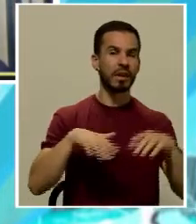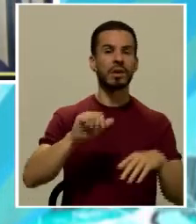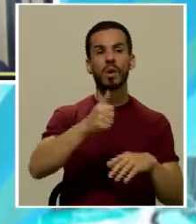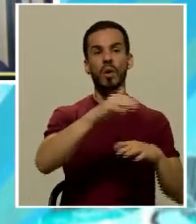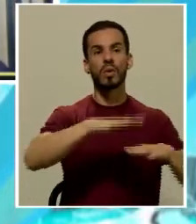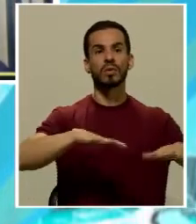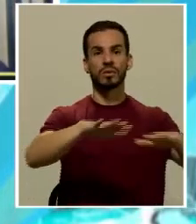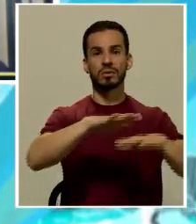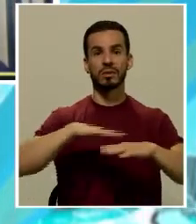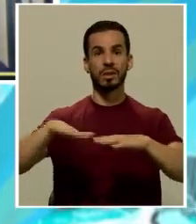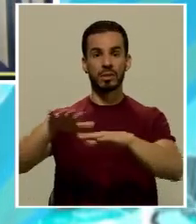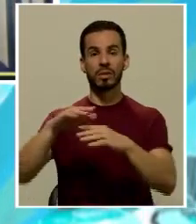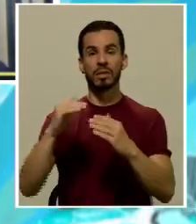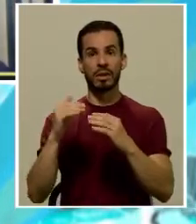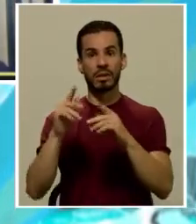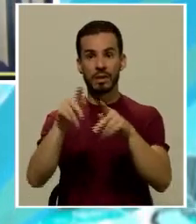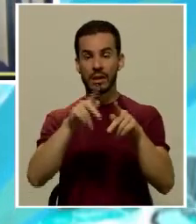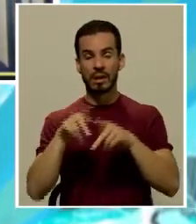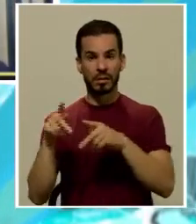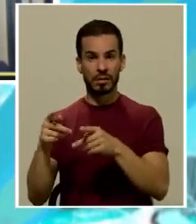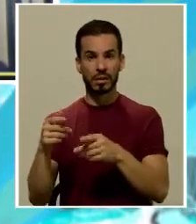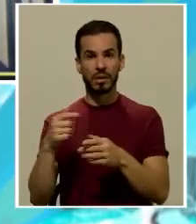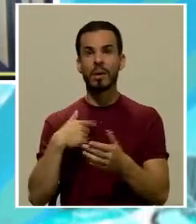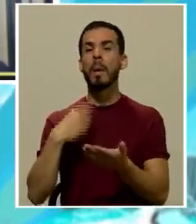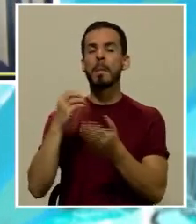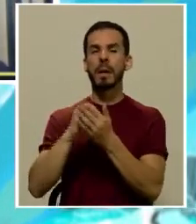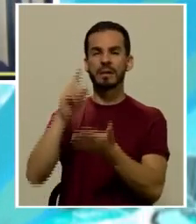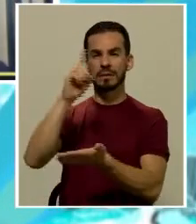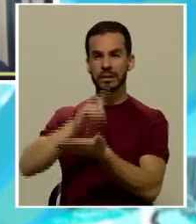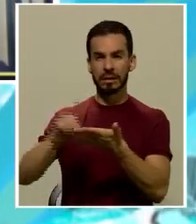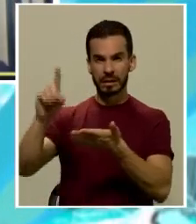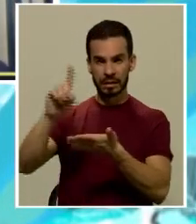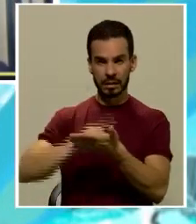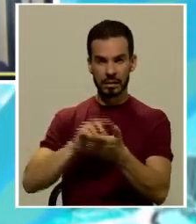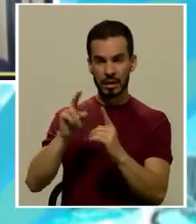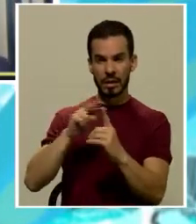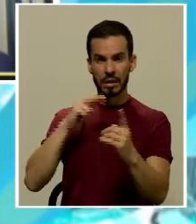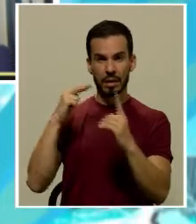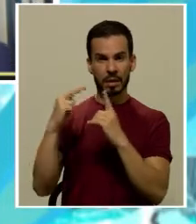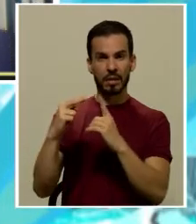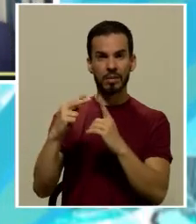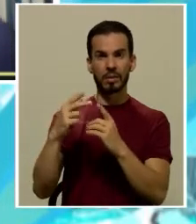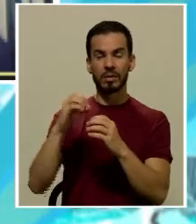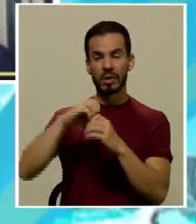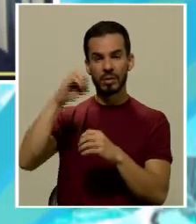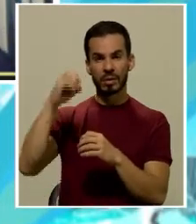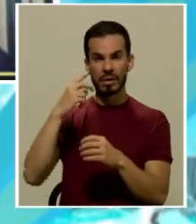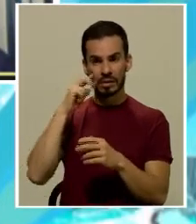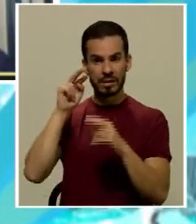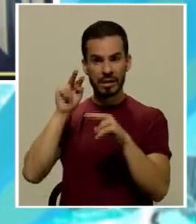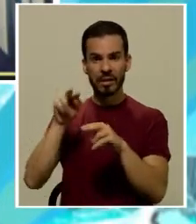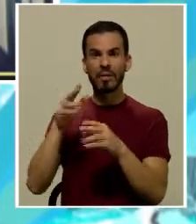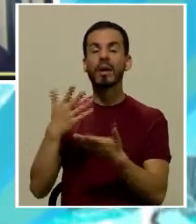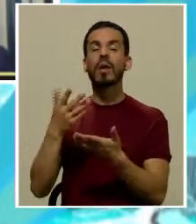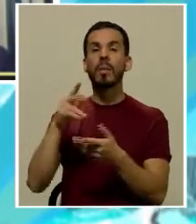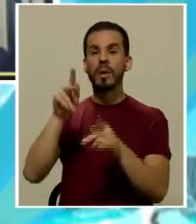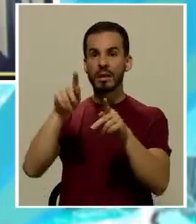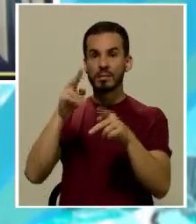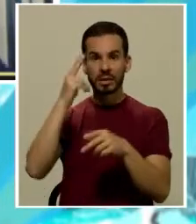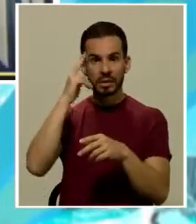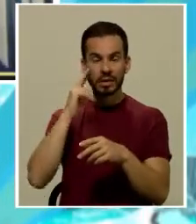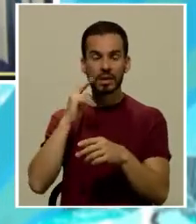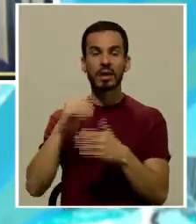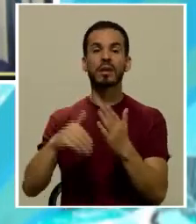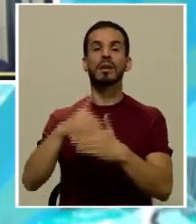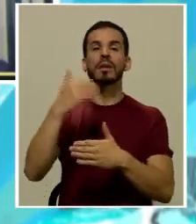de la población primero más discriminatorio digamos desde el punto de vista estadístico se ve con respecto a los afroamericanos